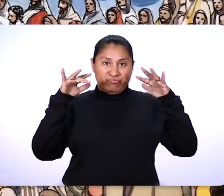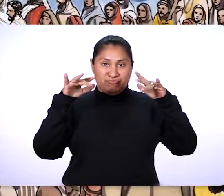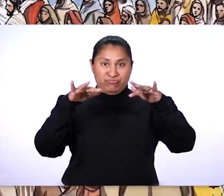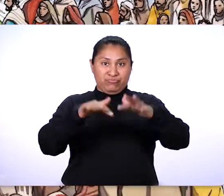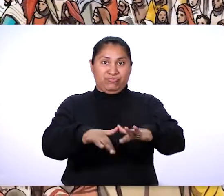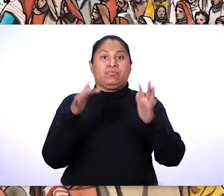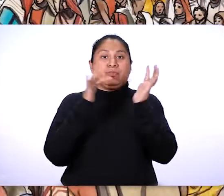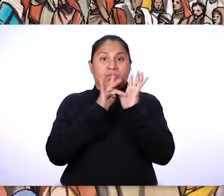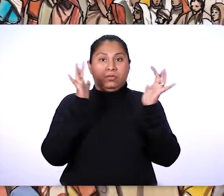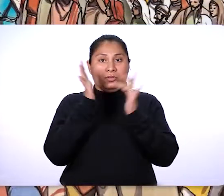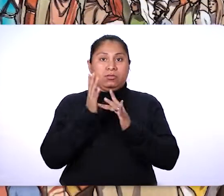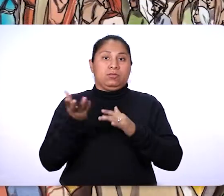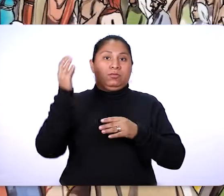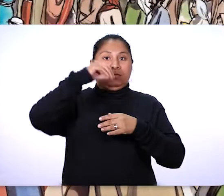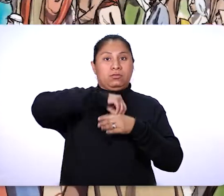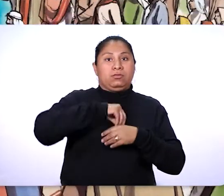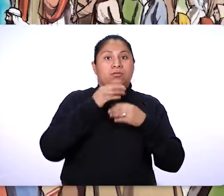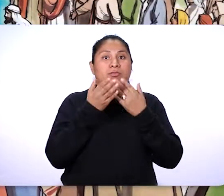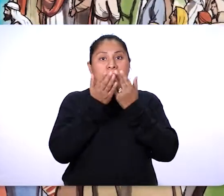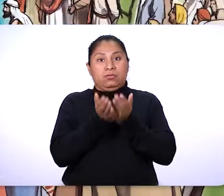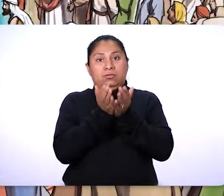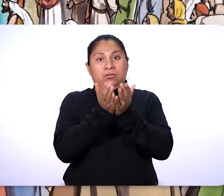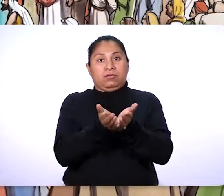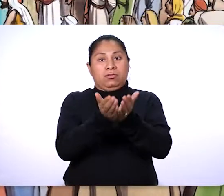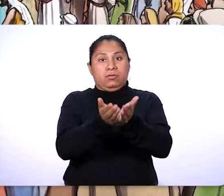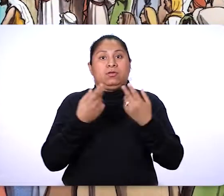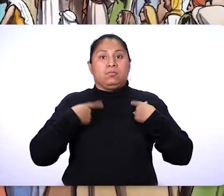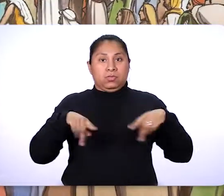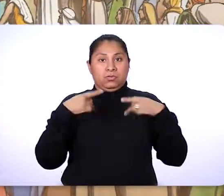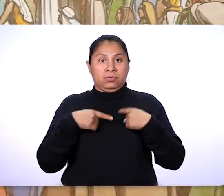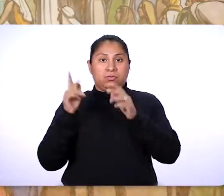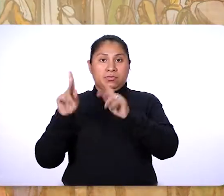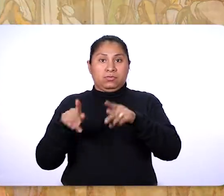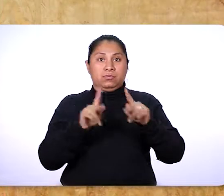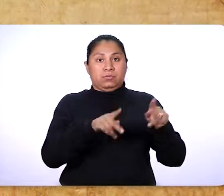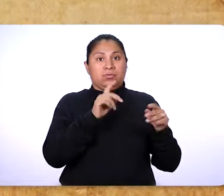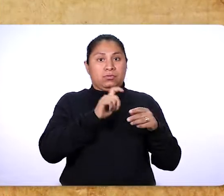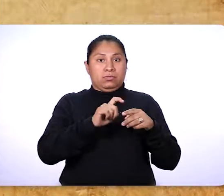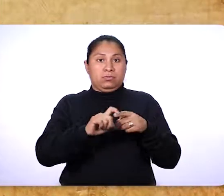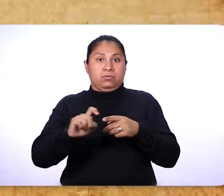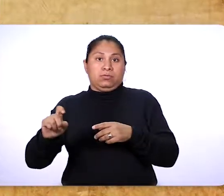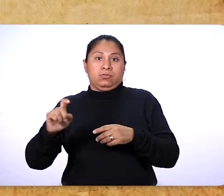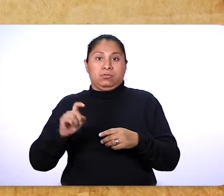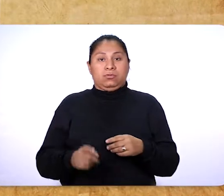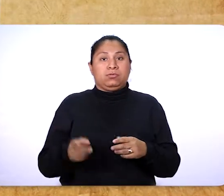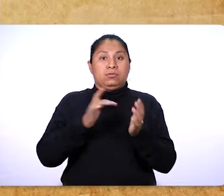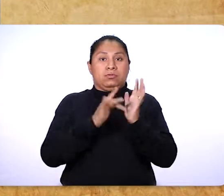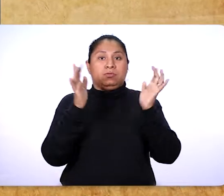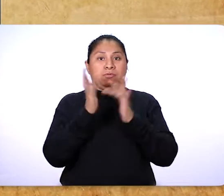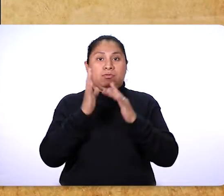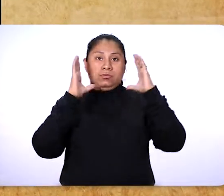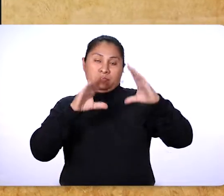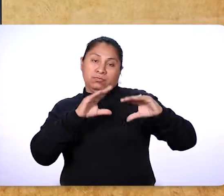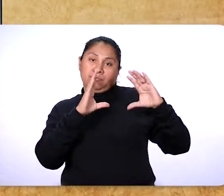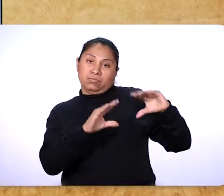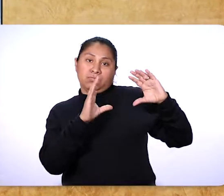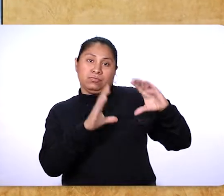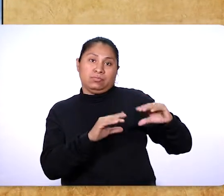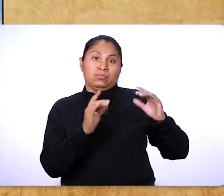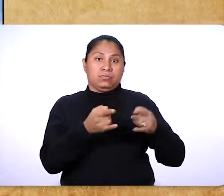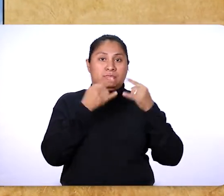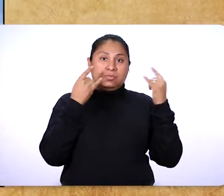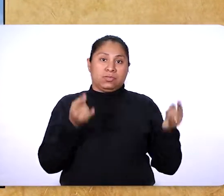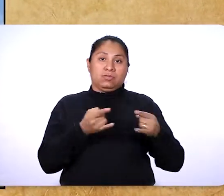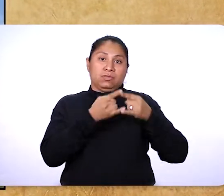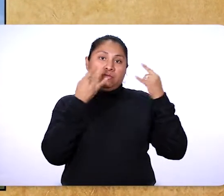subió a una barca y se sentó mientras la gente se quedaba en la playa. Entonces se puso a hablarles de muchas cosas